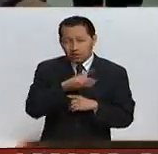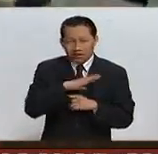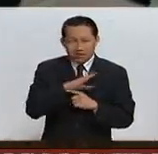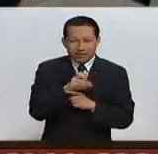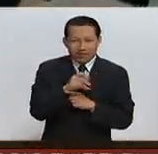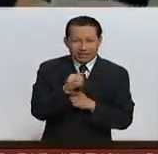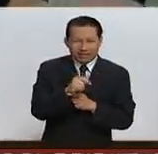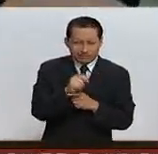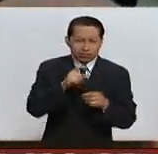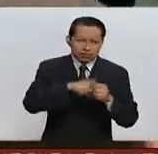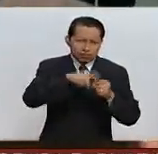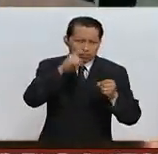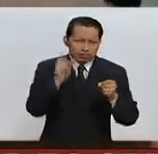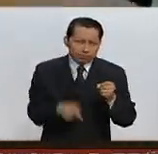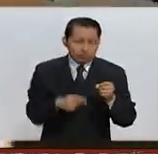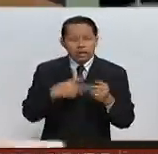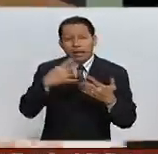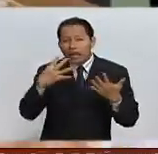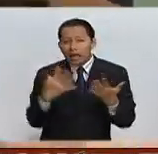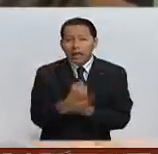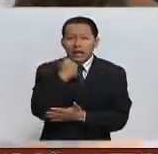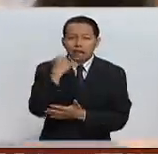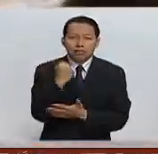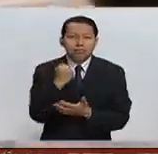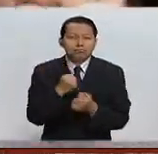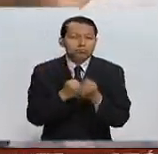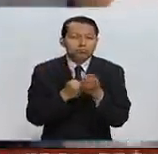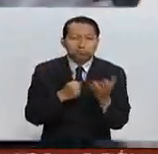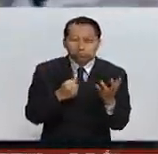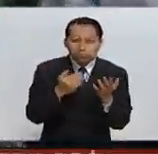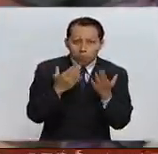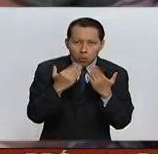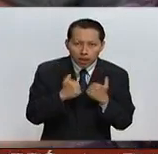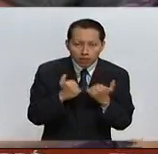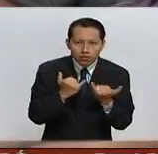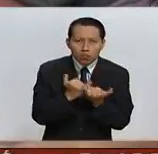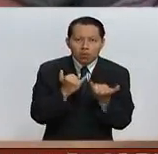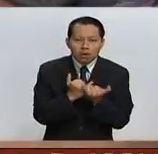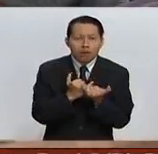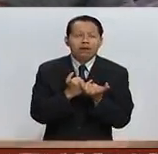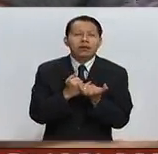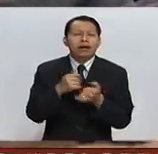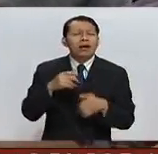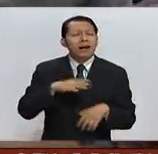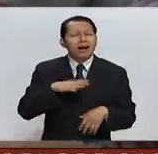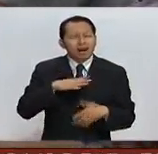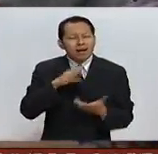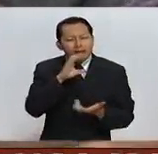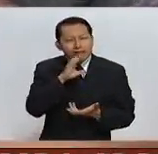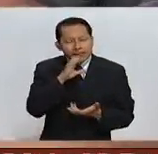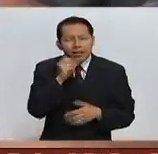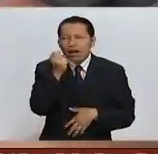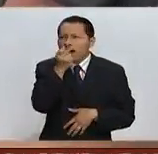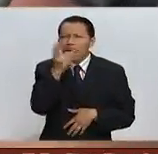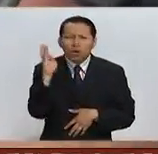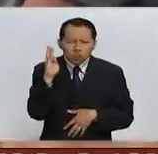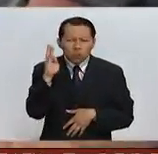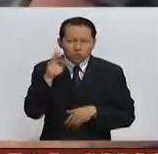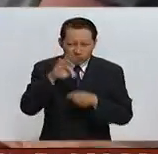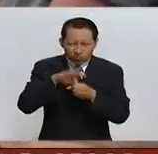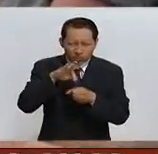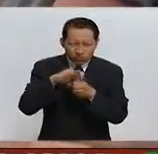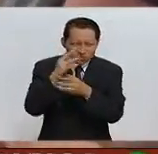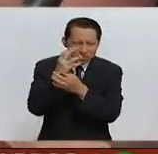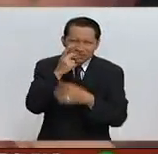Europea, iba a ganar este referéndum del día de ayer. Y, curiosamente, algunos votantes mencionaron esta mañana que